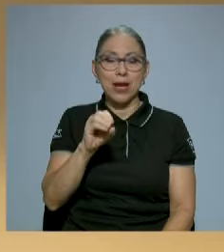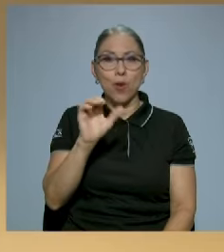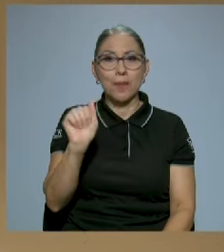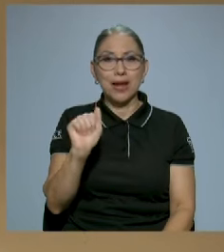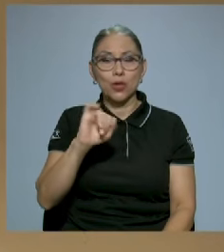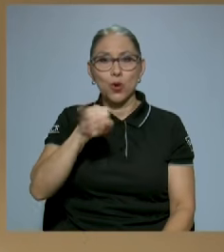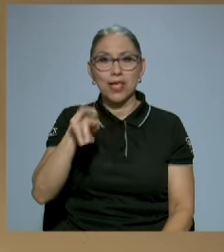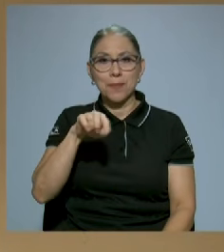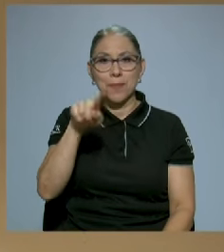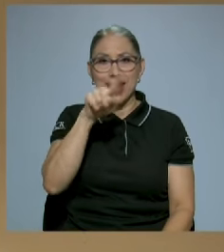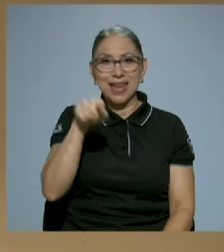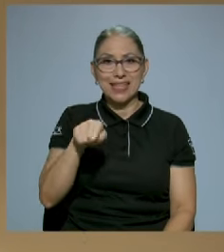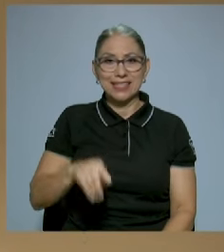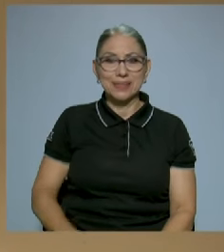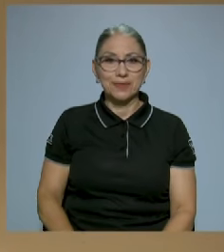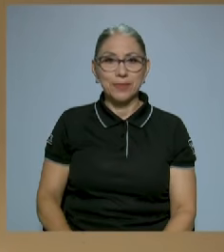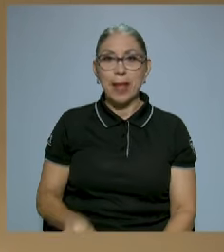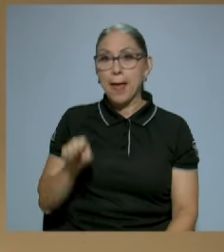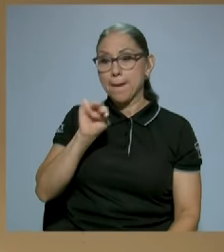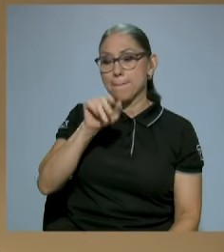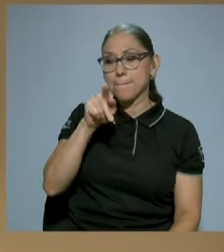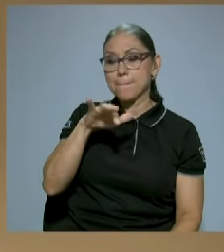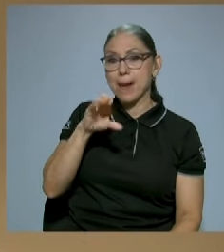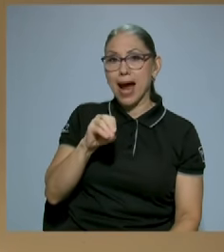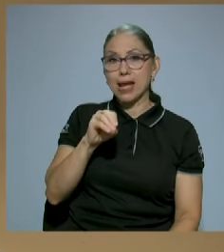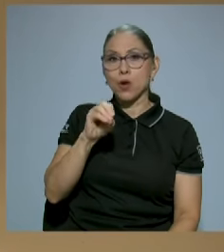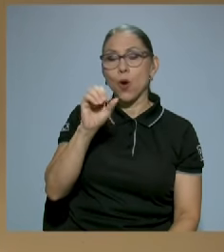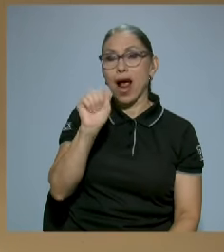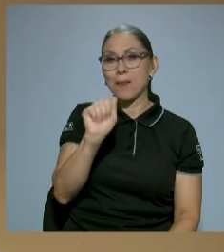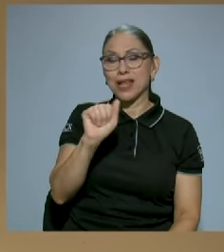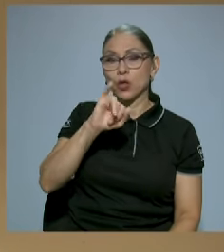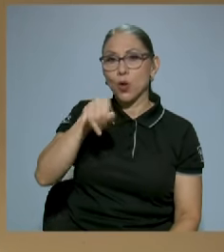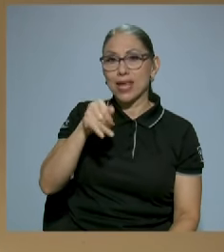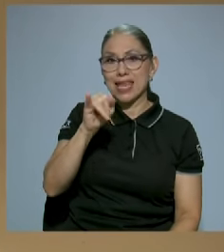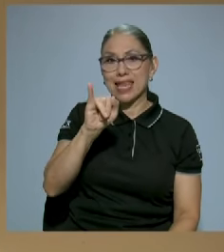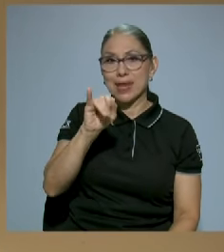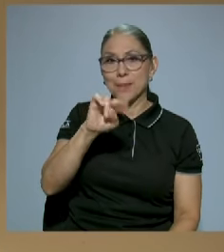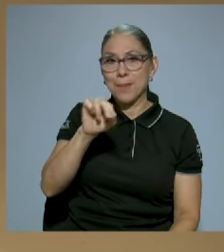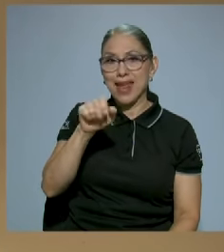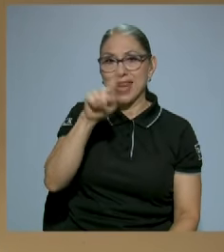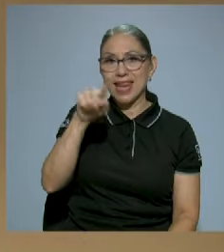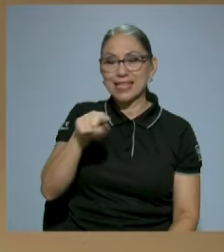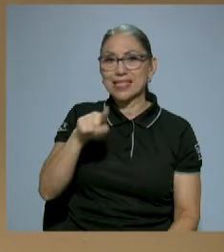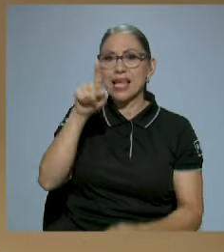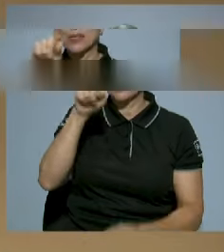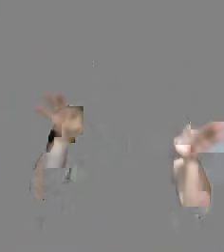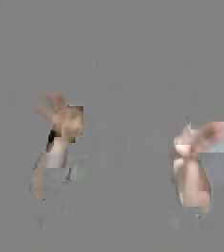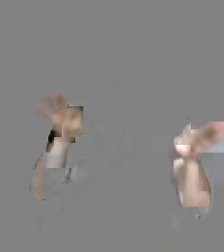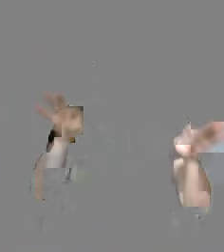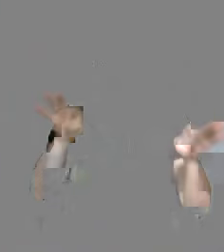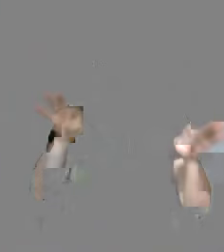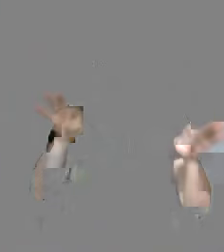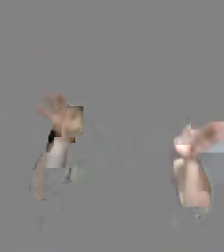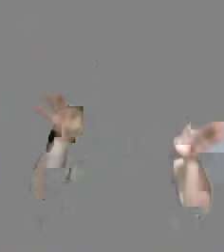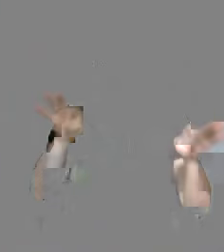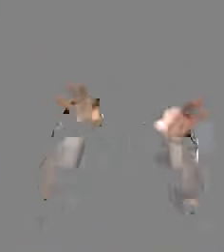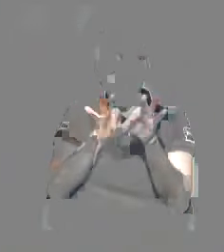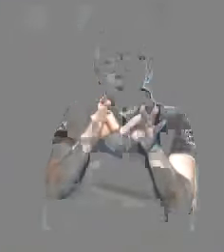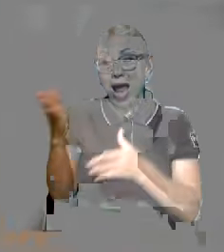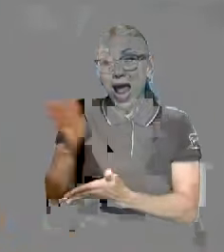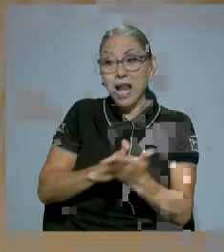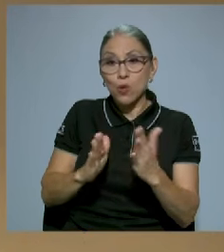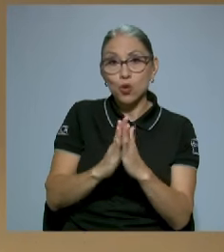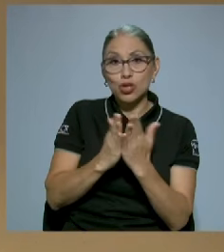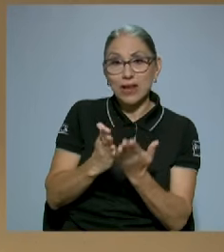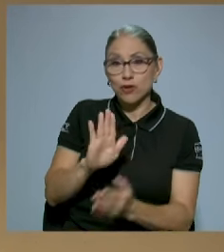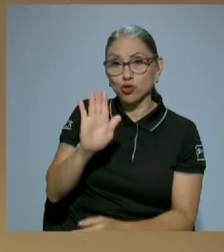Mario Alberto Jiménez es un escritor muy importante, digamos, algunos de sus libros fueron de